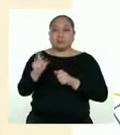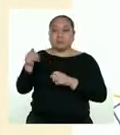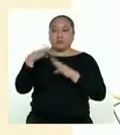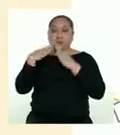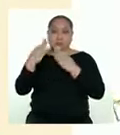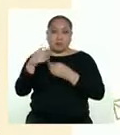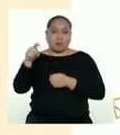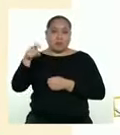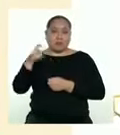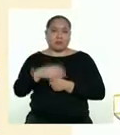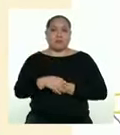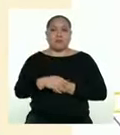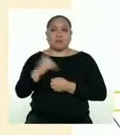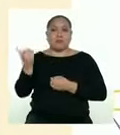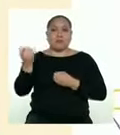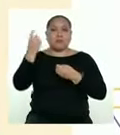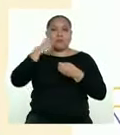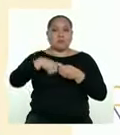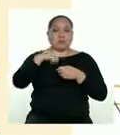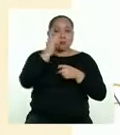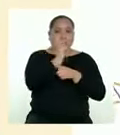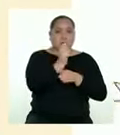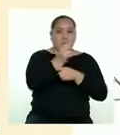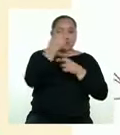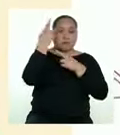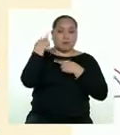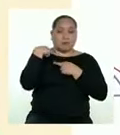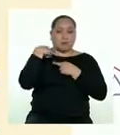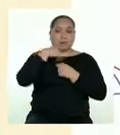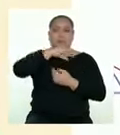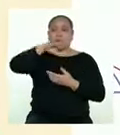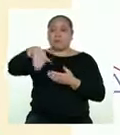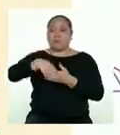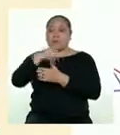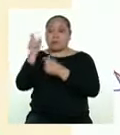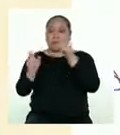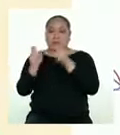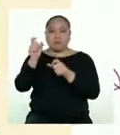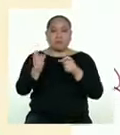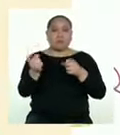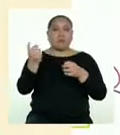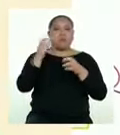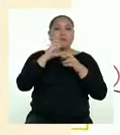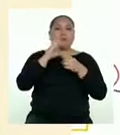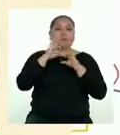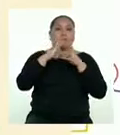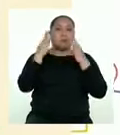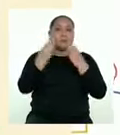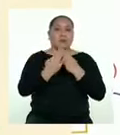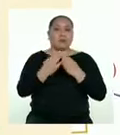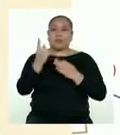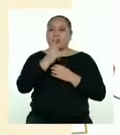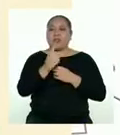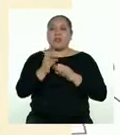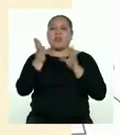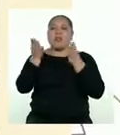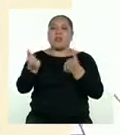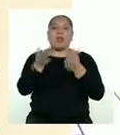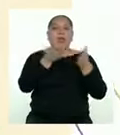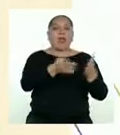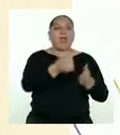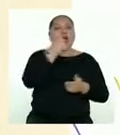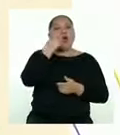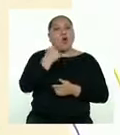que lo requieran. Incorpora las tareas domésticas a todos los miembros de la familia. Y rompe con los roles tradicionalmente